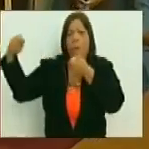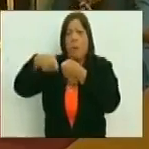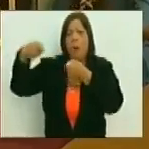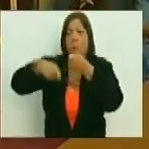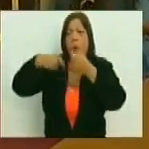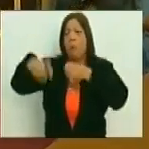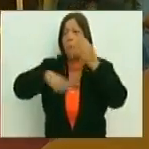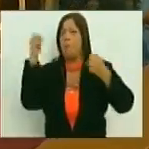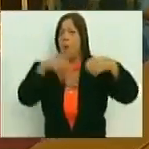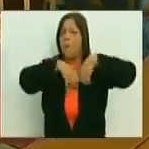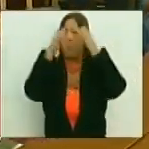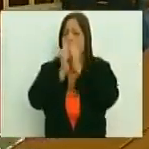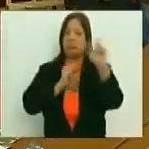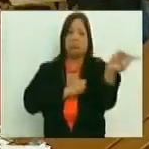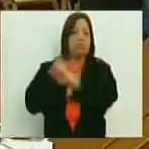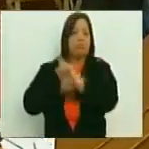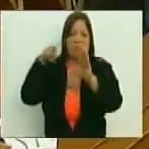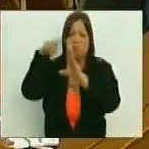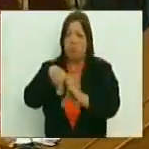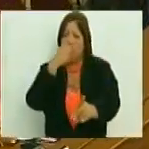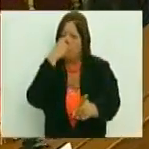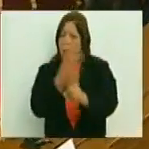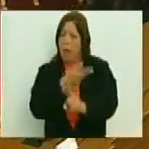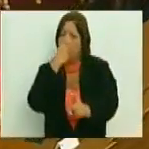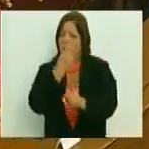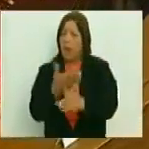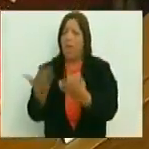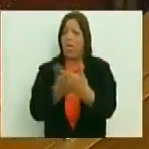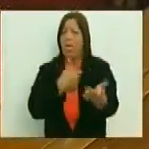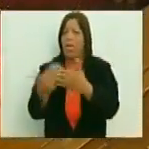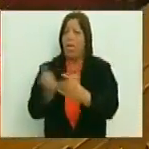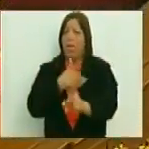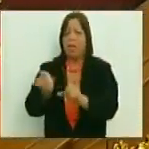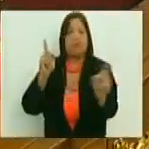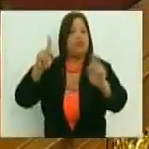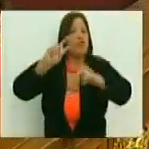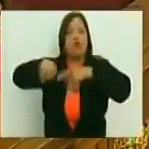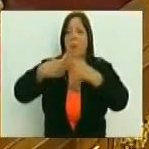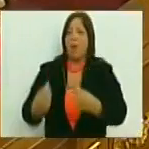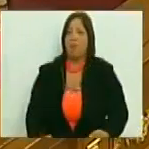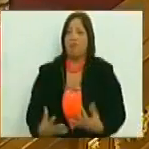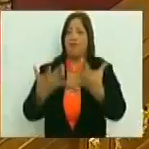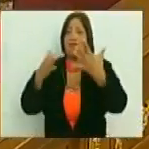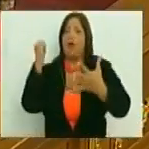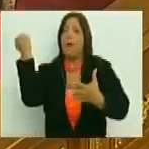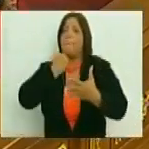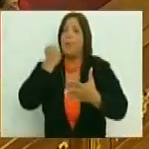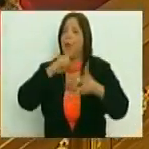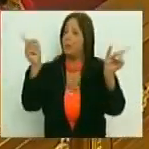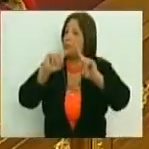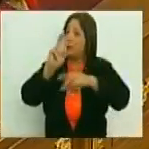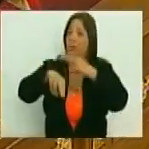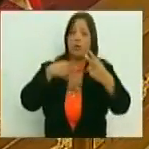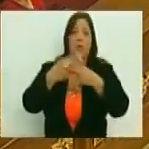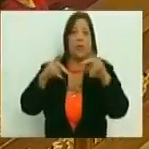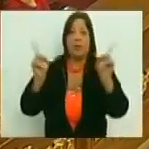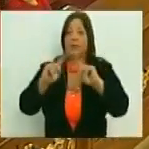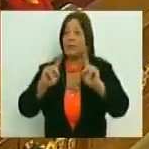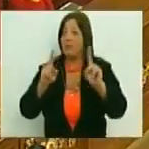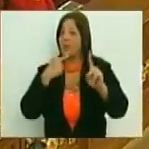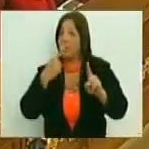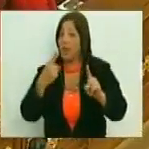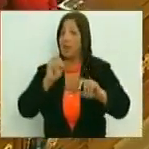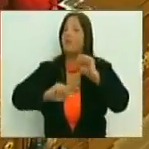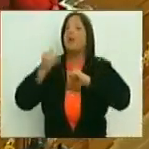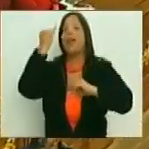pretenda atropellarnos, vejarnos, humillarnos, golpearnos, quemarnos y hasta quitarnos la vida por pensar distinto y defender nuestras ideas.